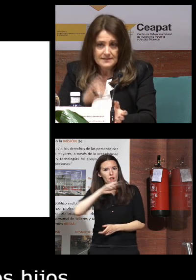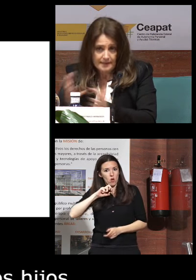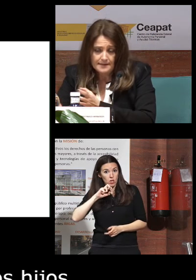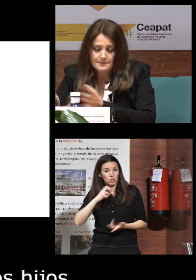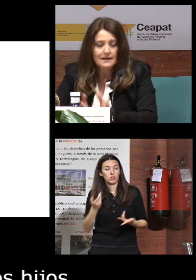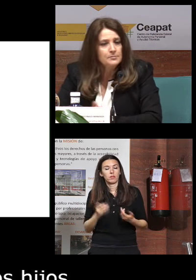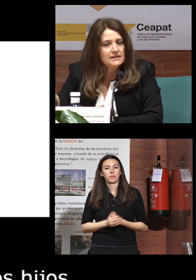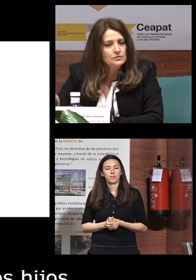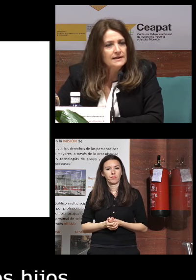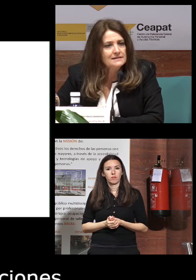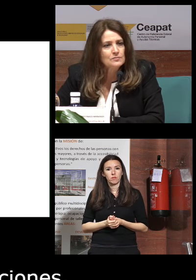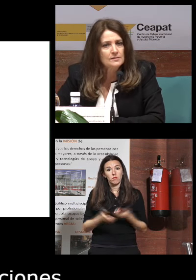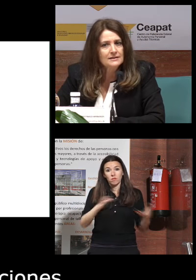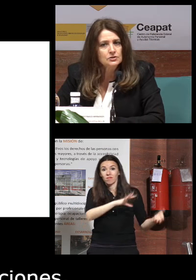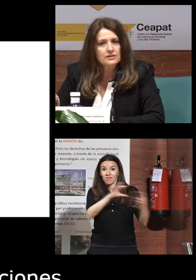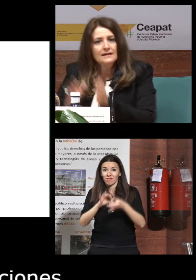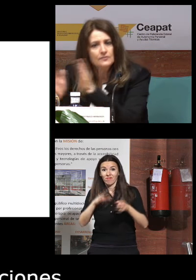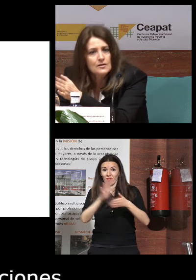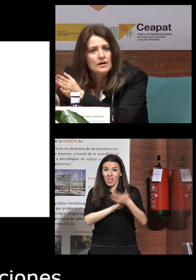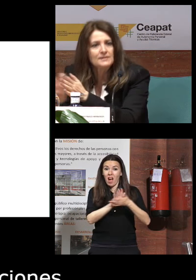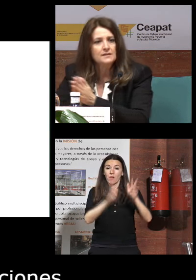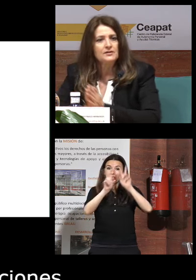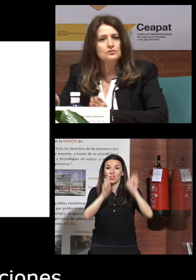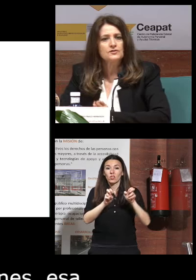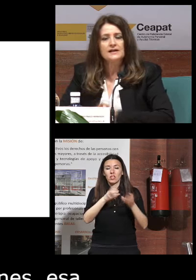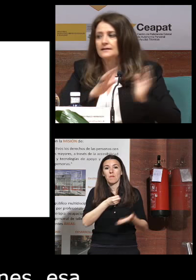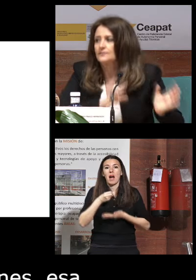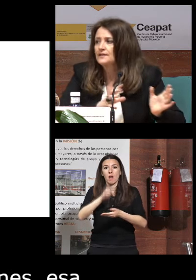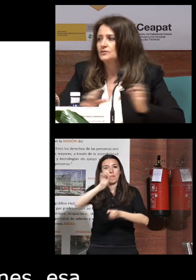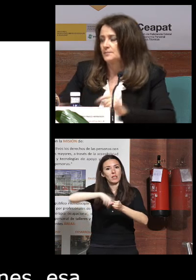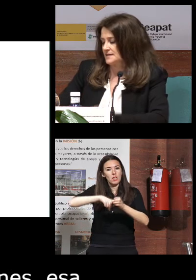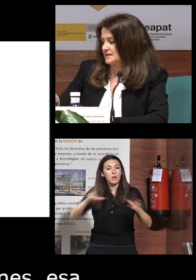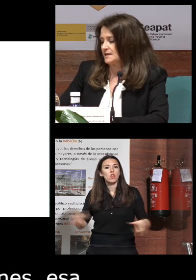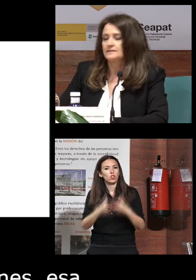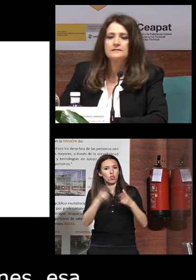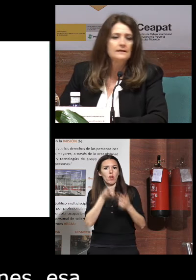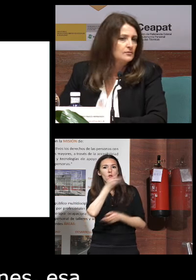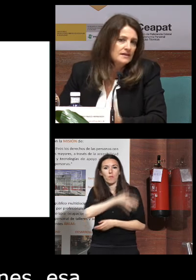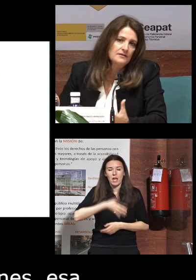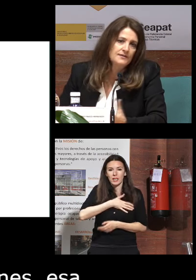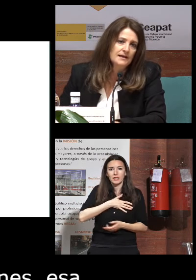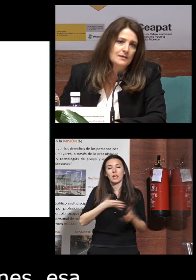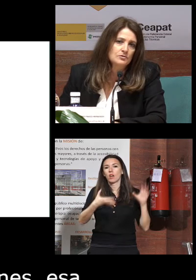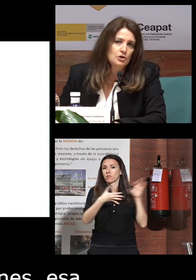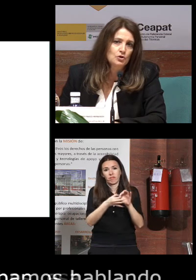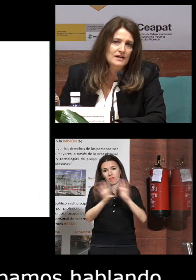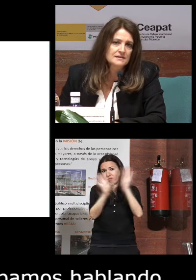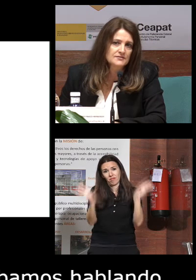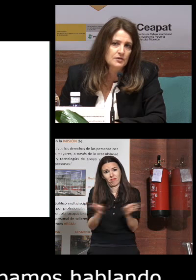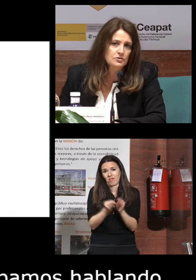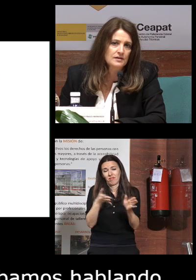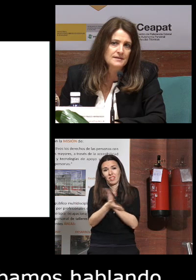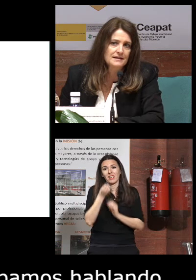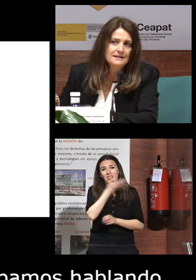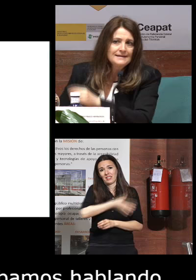esa generatividad por tanto de la que estábamos hablando relacionada con la participación social relacionada con el bienestar relacionada al fin y al cabo con la